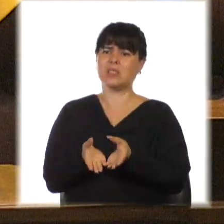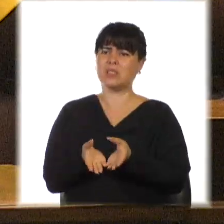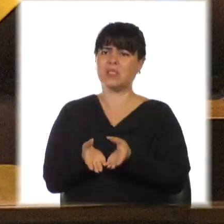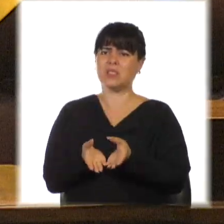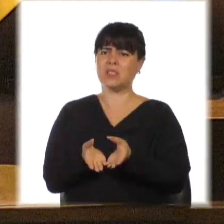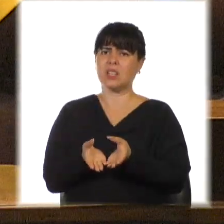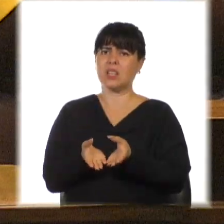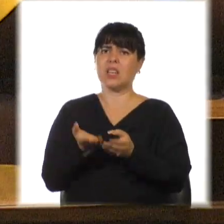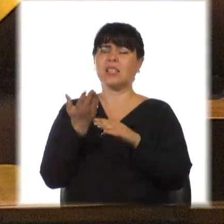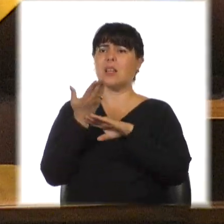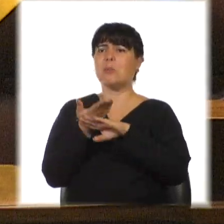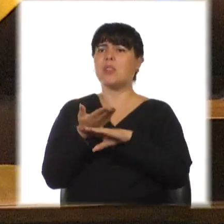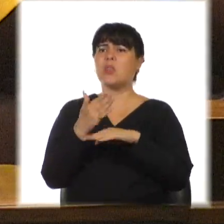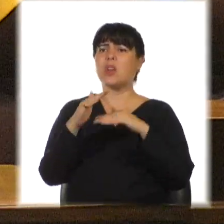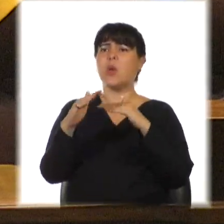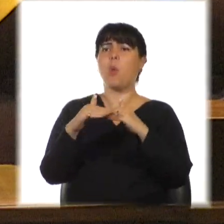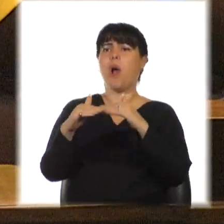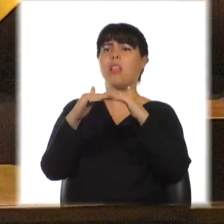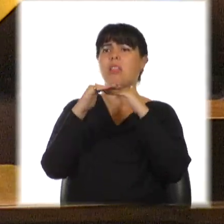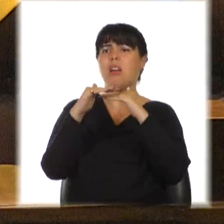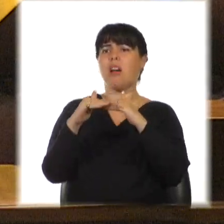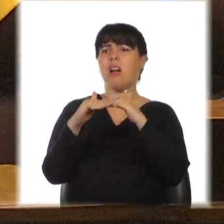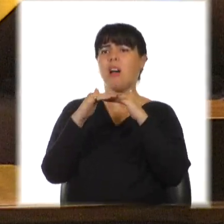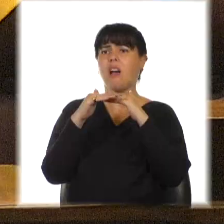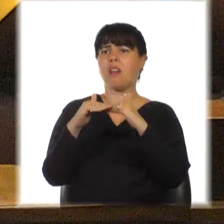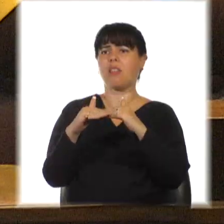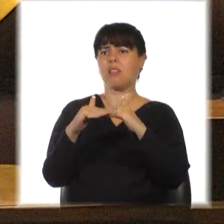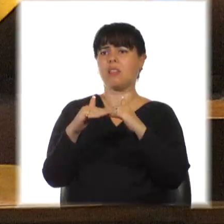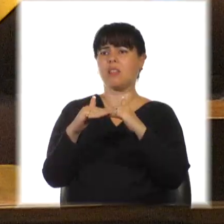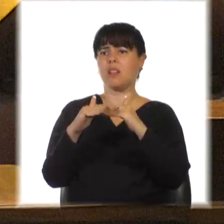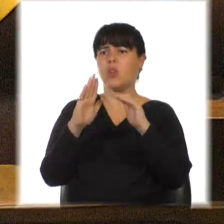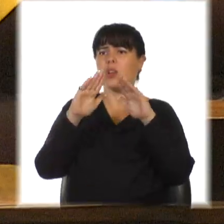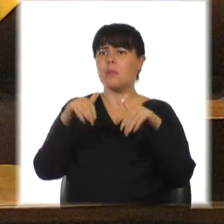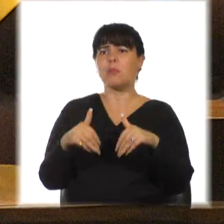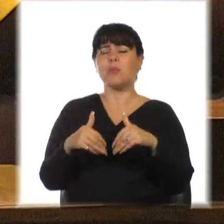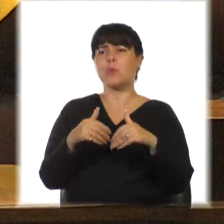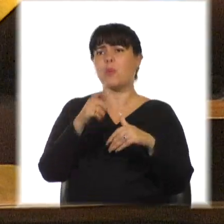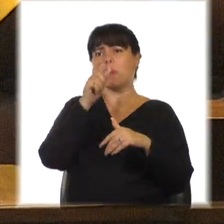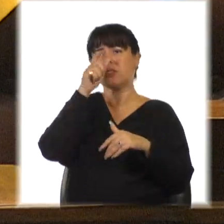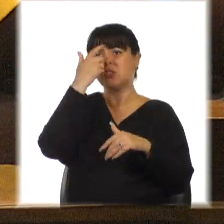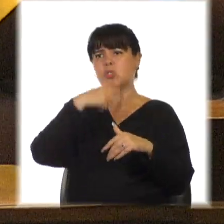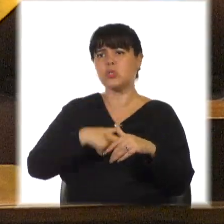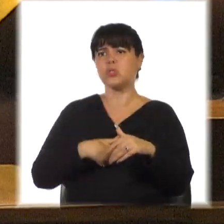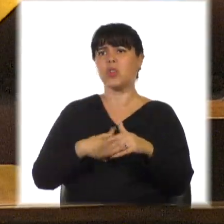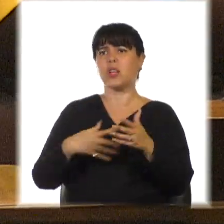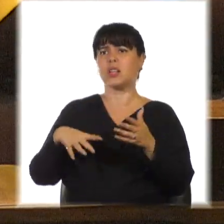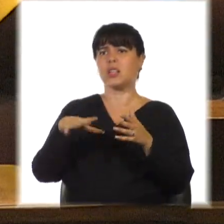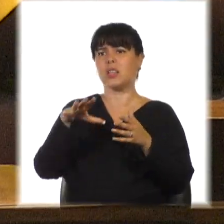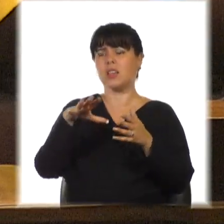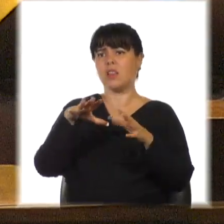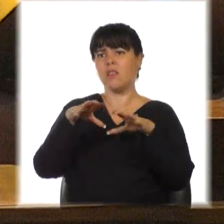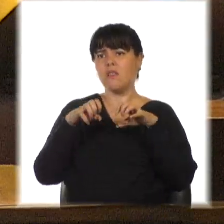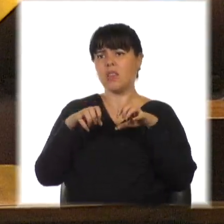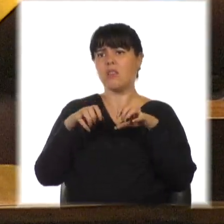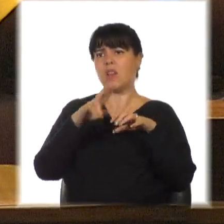señor Presidente. Están pidiendo igualdad. que les pertenece como ciudadanía. Por generaciones han sido víctimas del